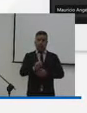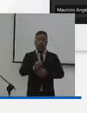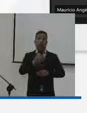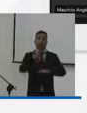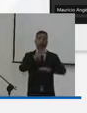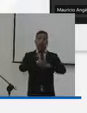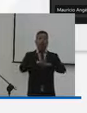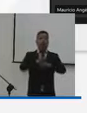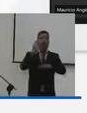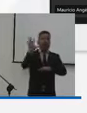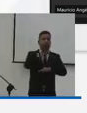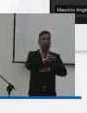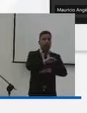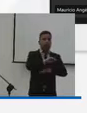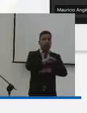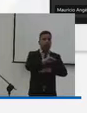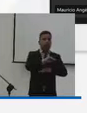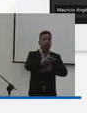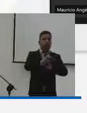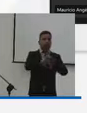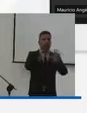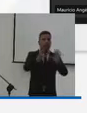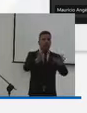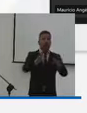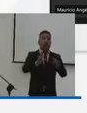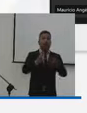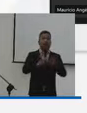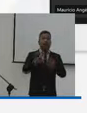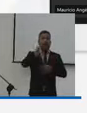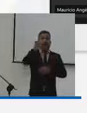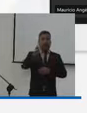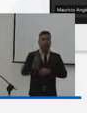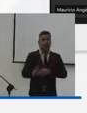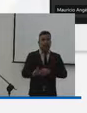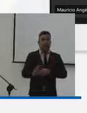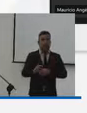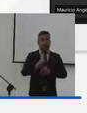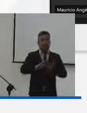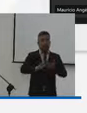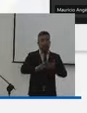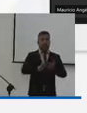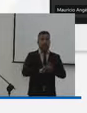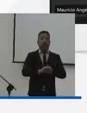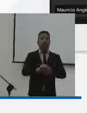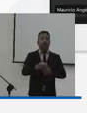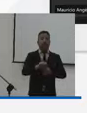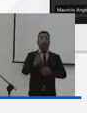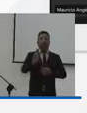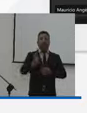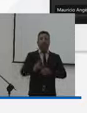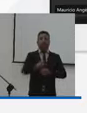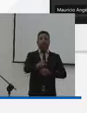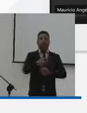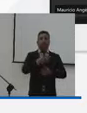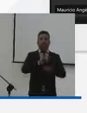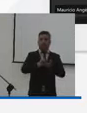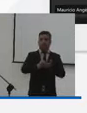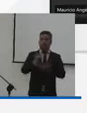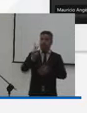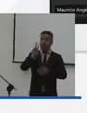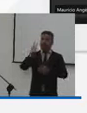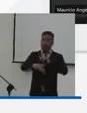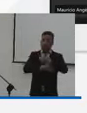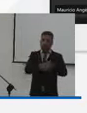buenas tardes para todos aclaro que es del departamento de Risaralda un abrazo al ministro lo mismo a la